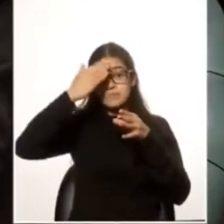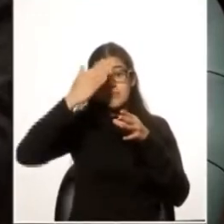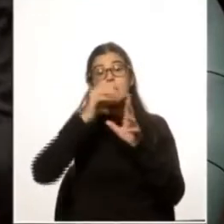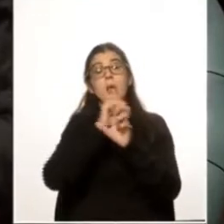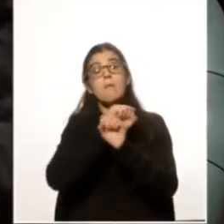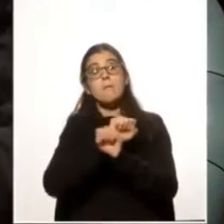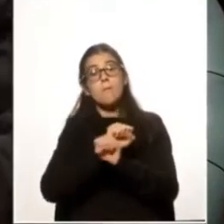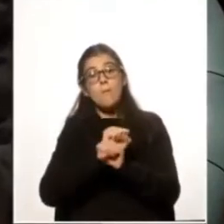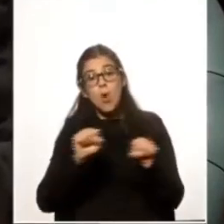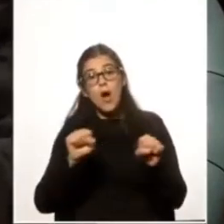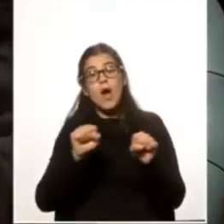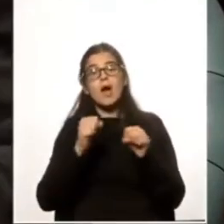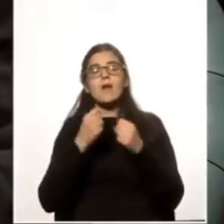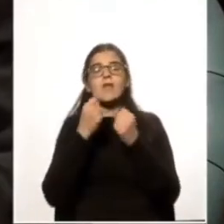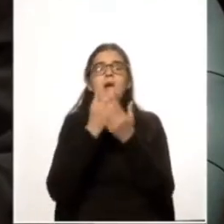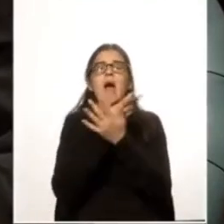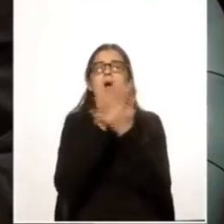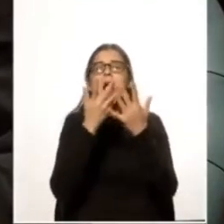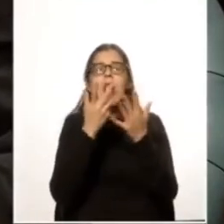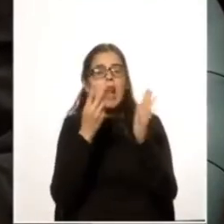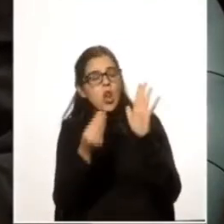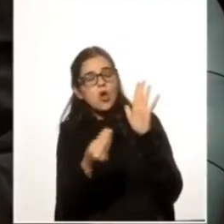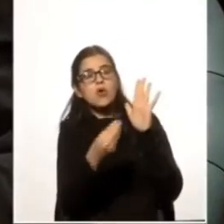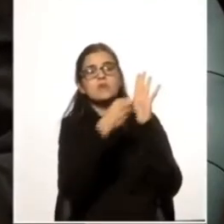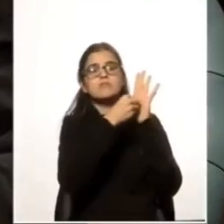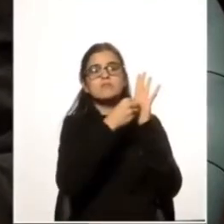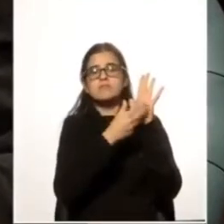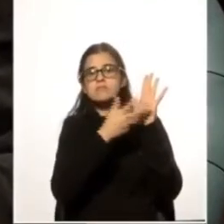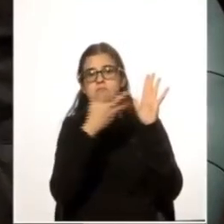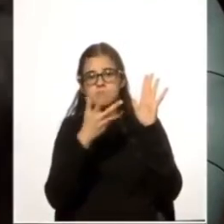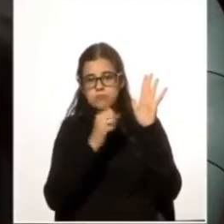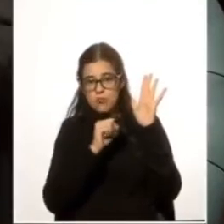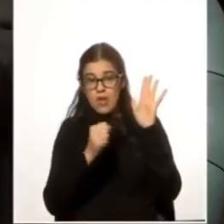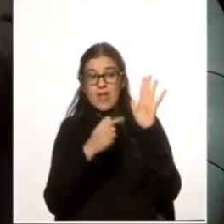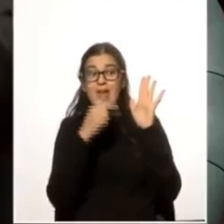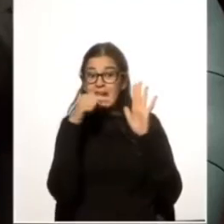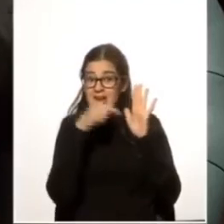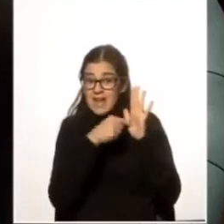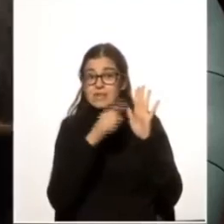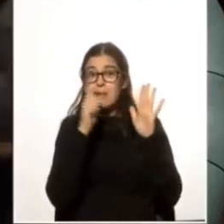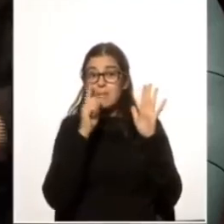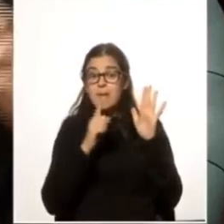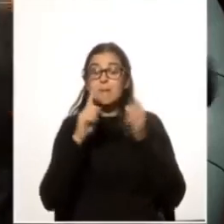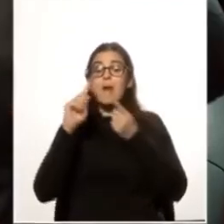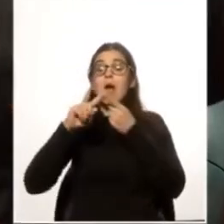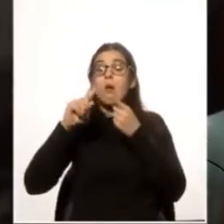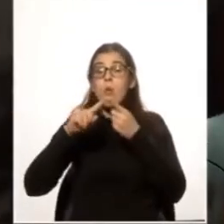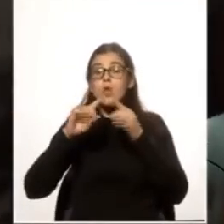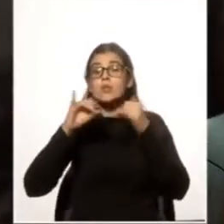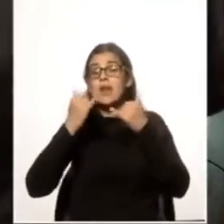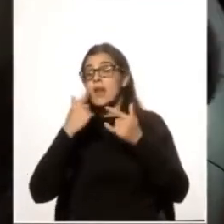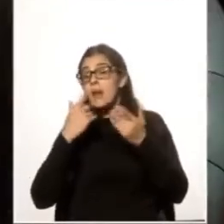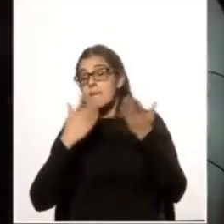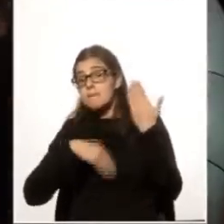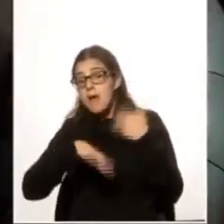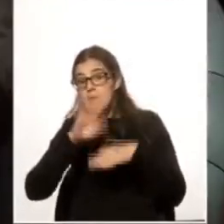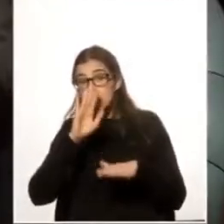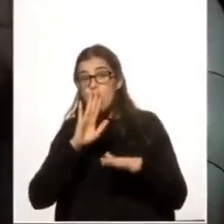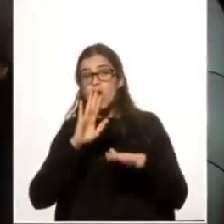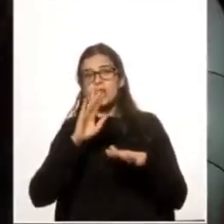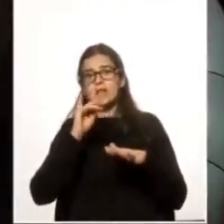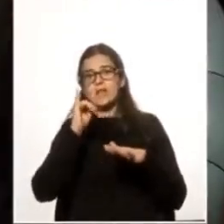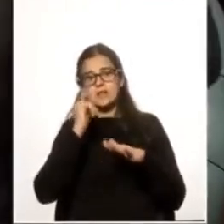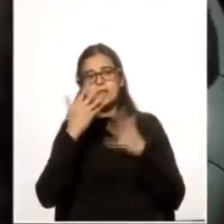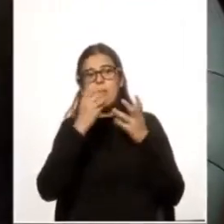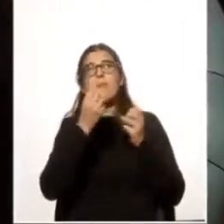podido generar alguna cláusula en ese acuerdo en que la gran mayoría iba para allá,